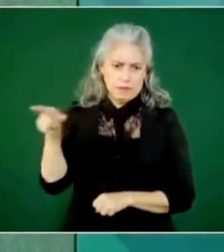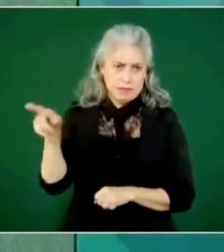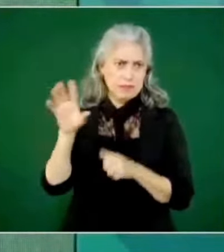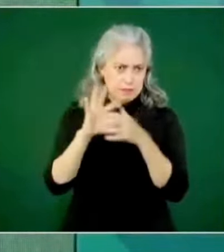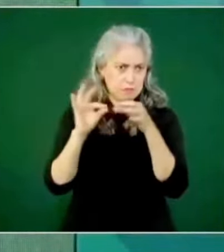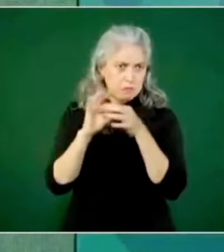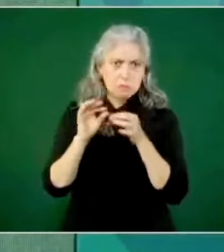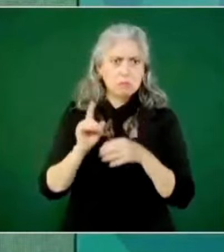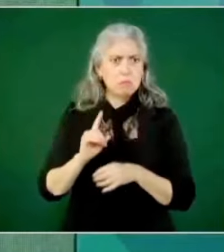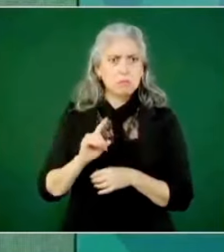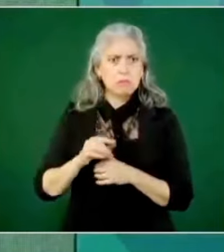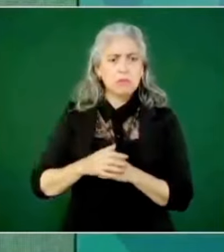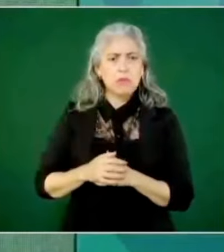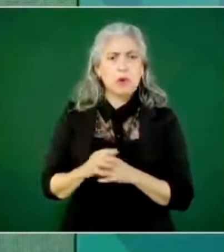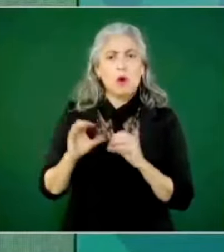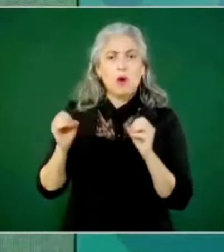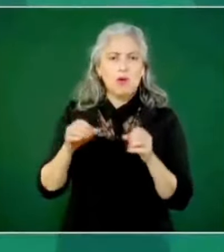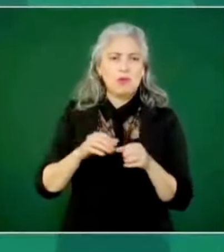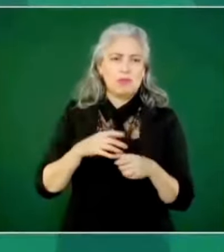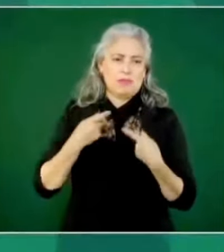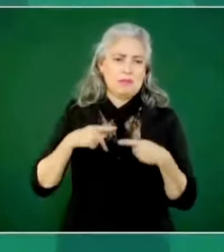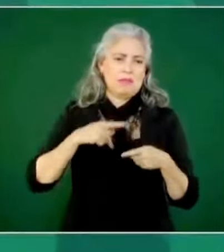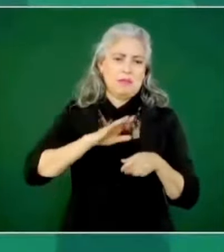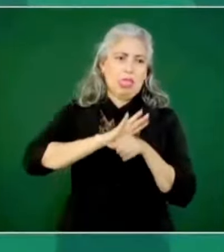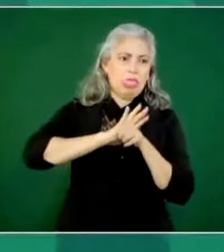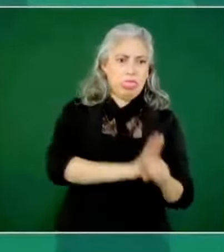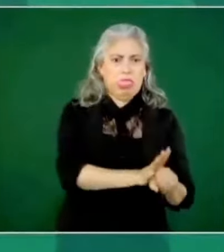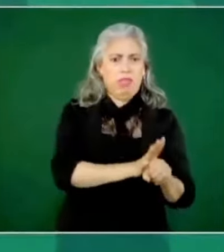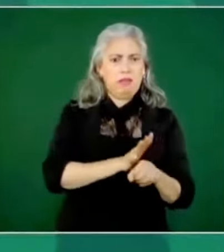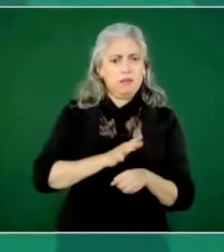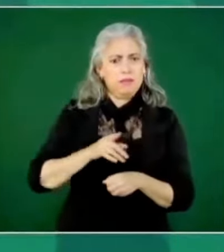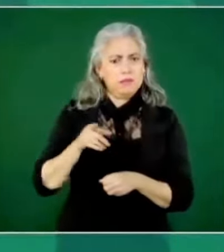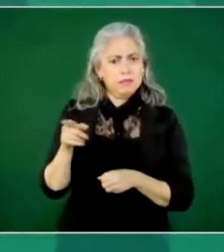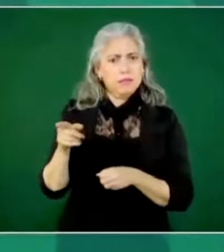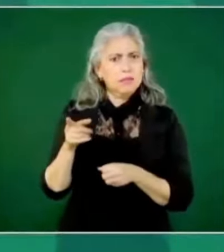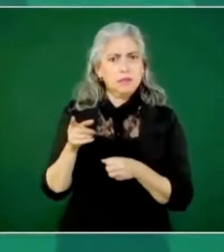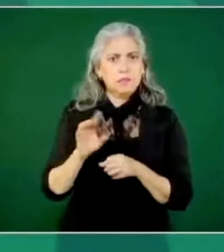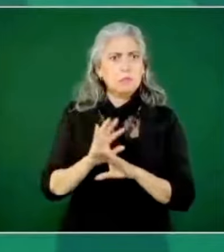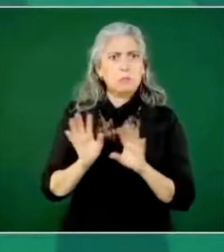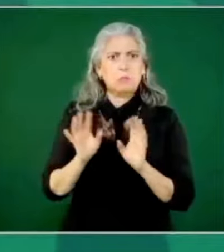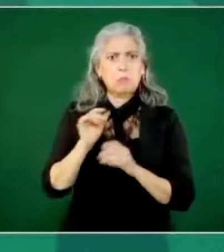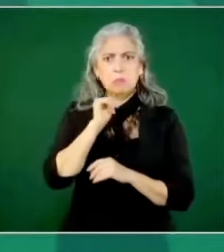opresión y nada